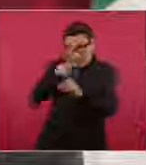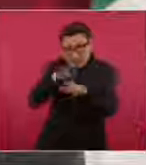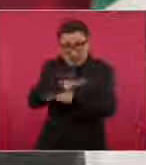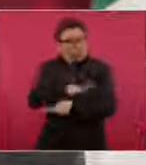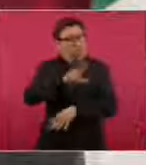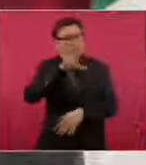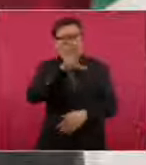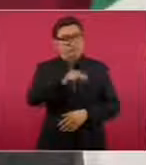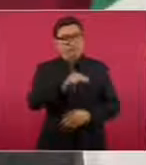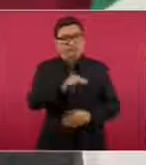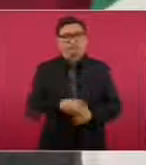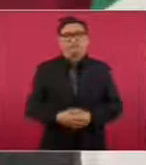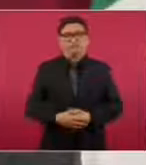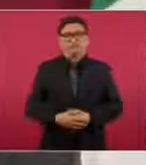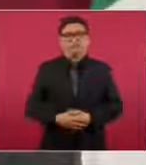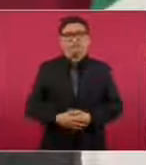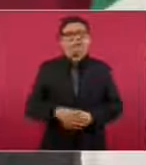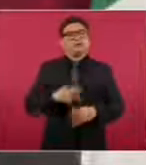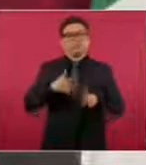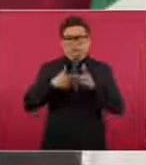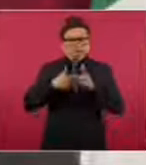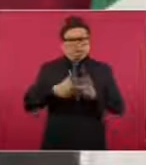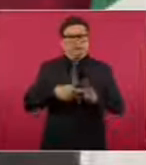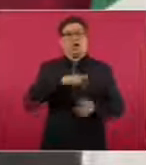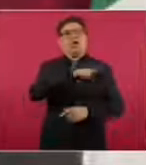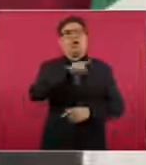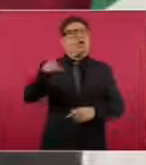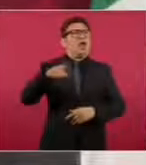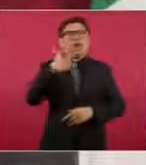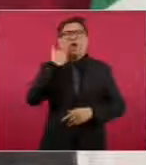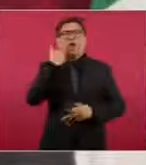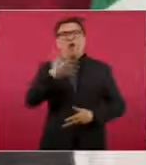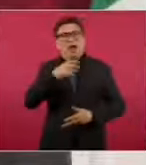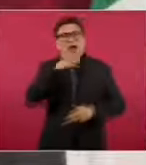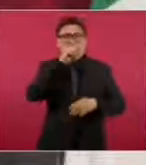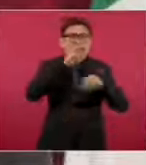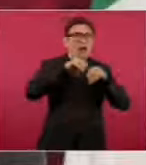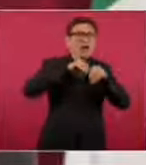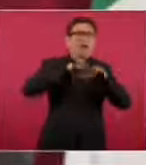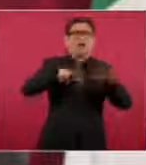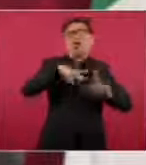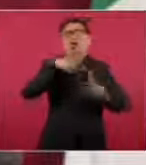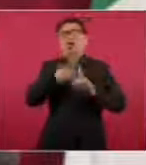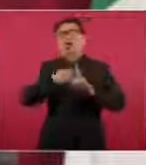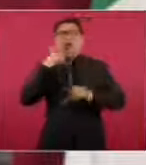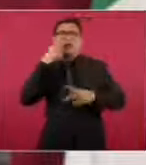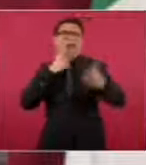Que sigan con sus campañas de desprestigio,